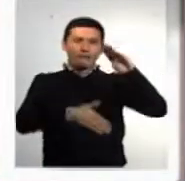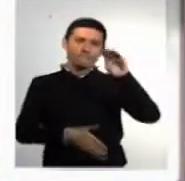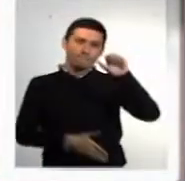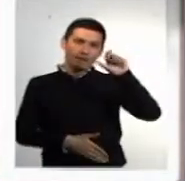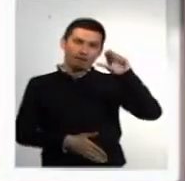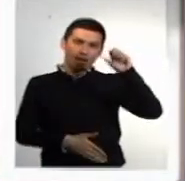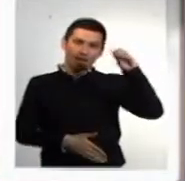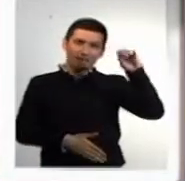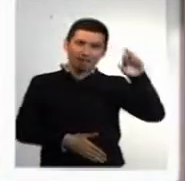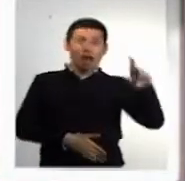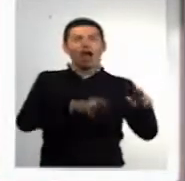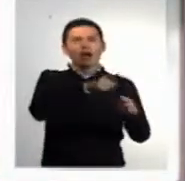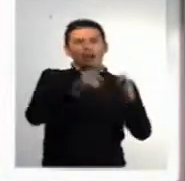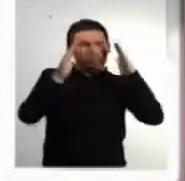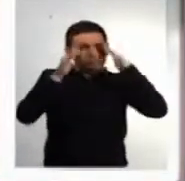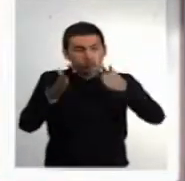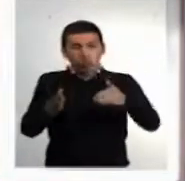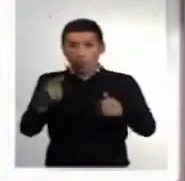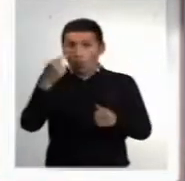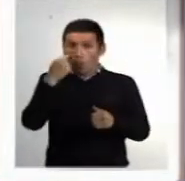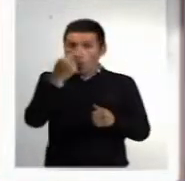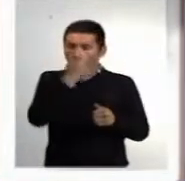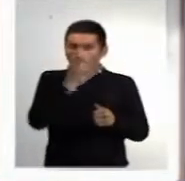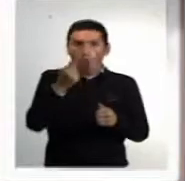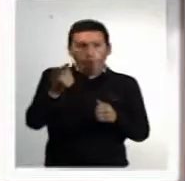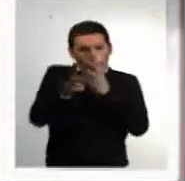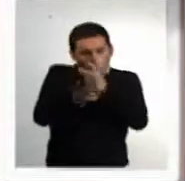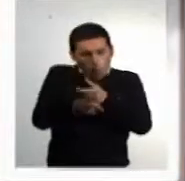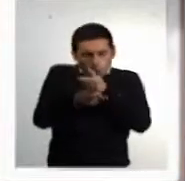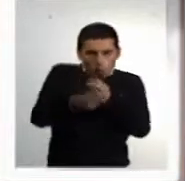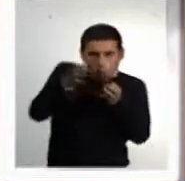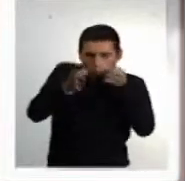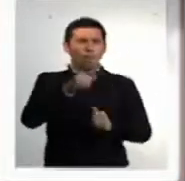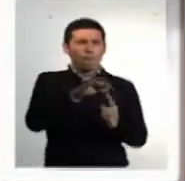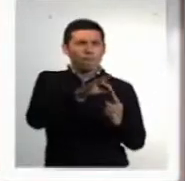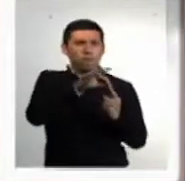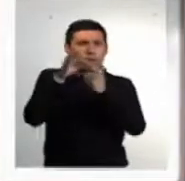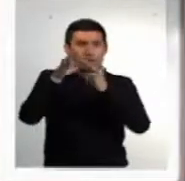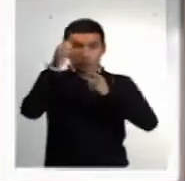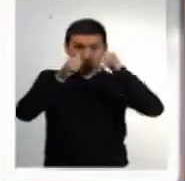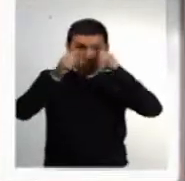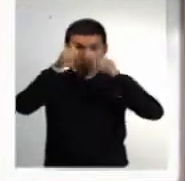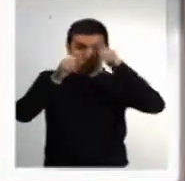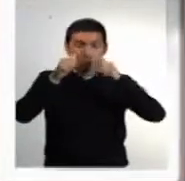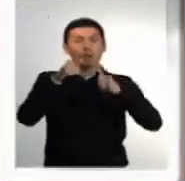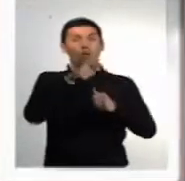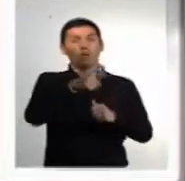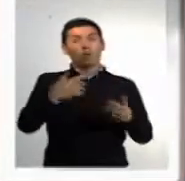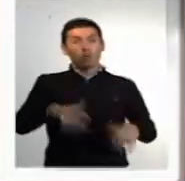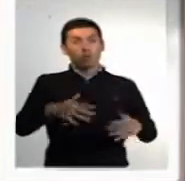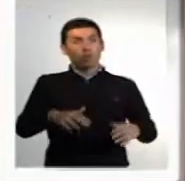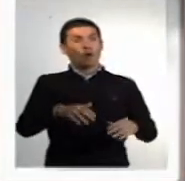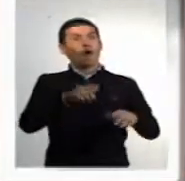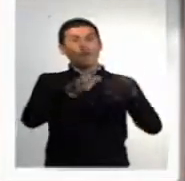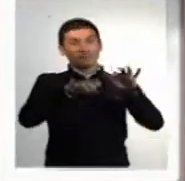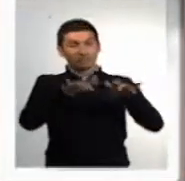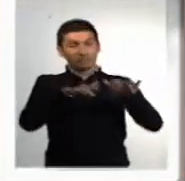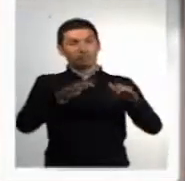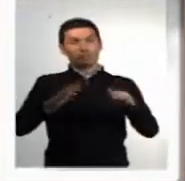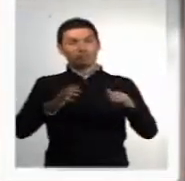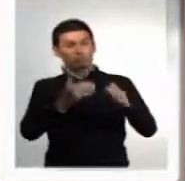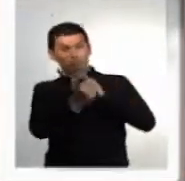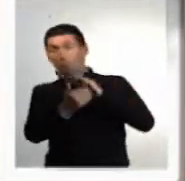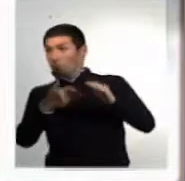dedicada al cuidado de la visión humana. Allí nos recibió doña Carmen Barraquer. Nos llevó hasta su oficina, nos permitió entrar,